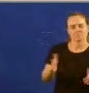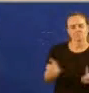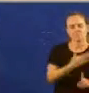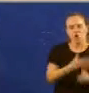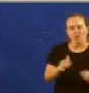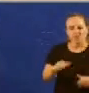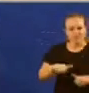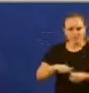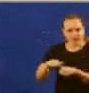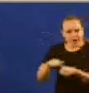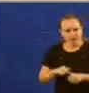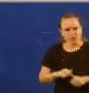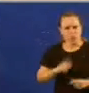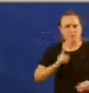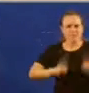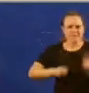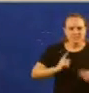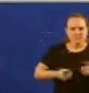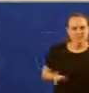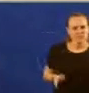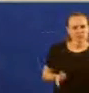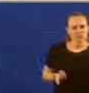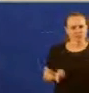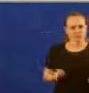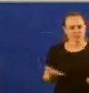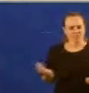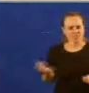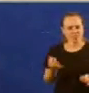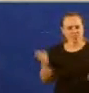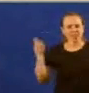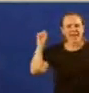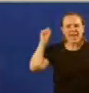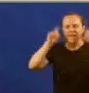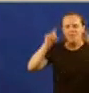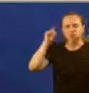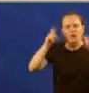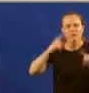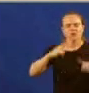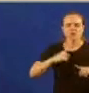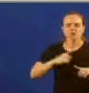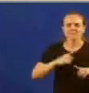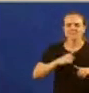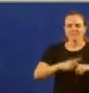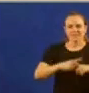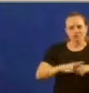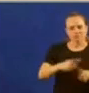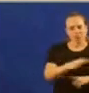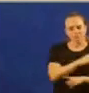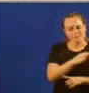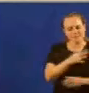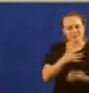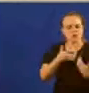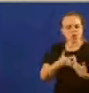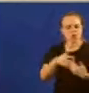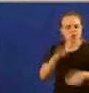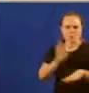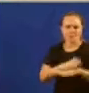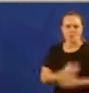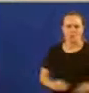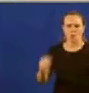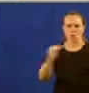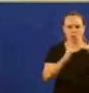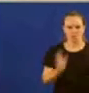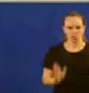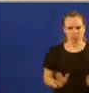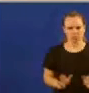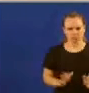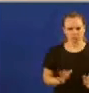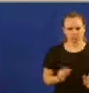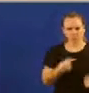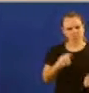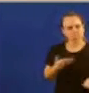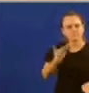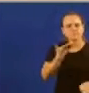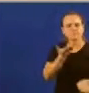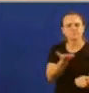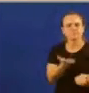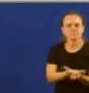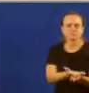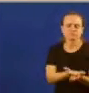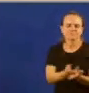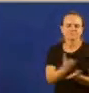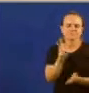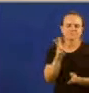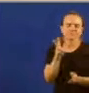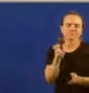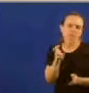educación, poñer en marcha a educación sexual e a loita pola igualdade. E propoño tamén que no ámbito